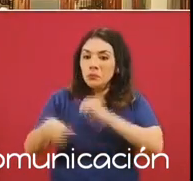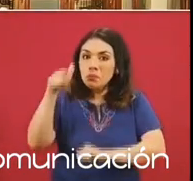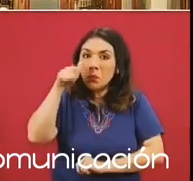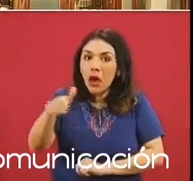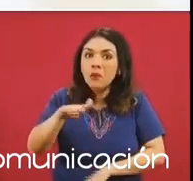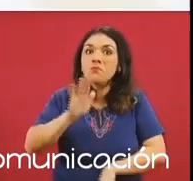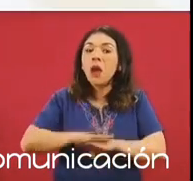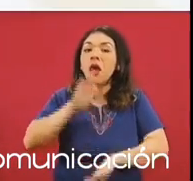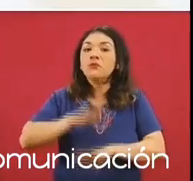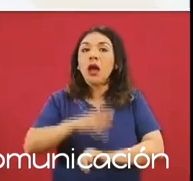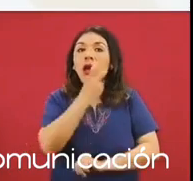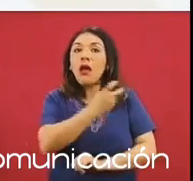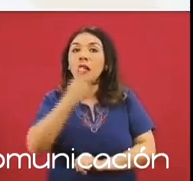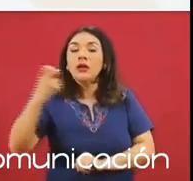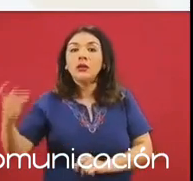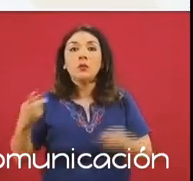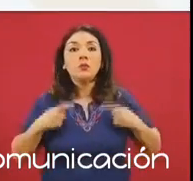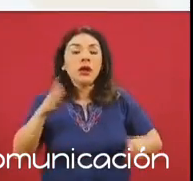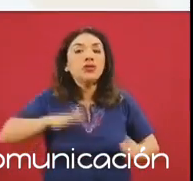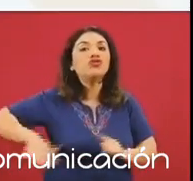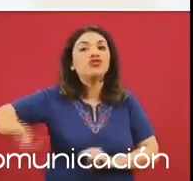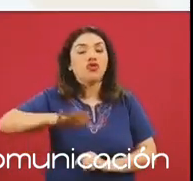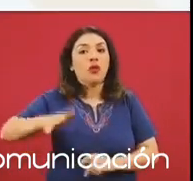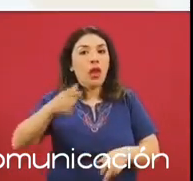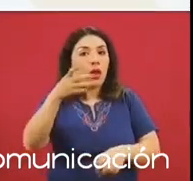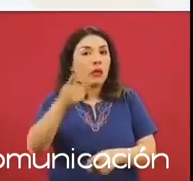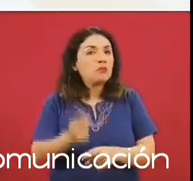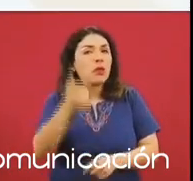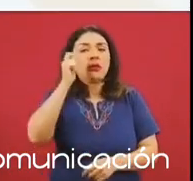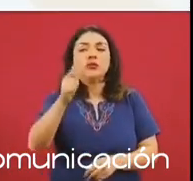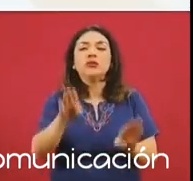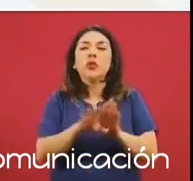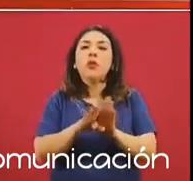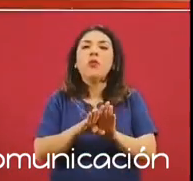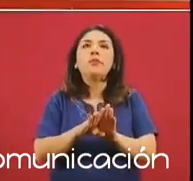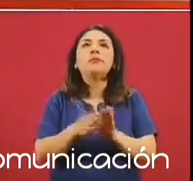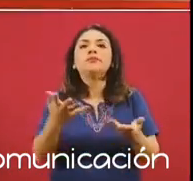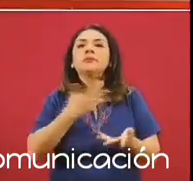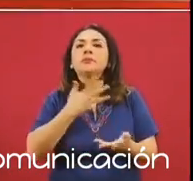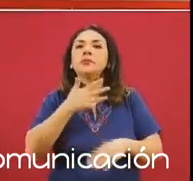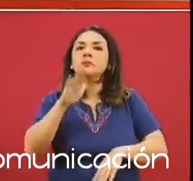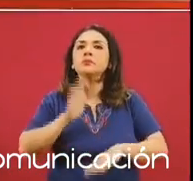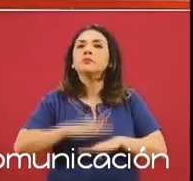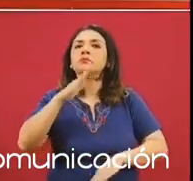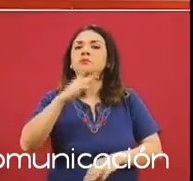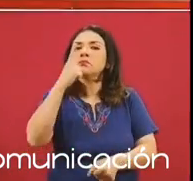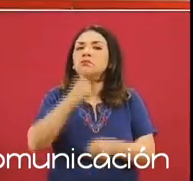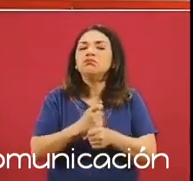sobre todo en este tipo de poblaciones que han tenido mayor